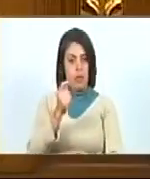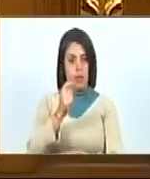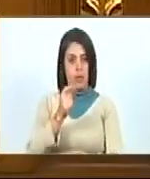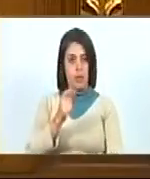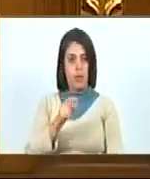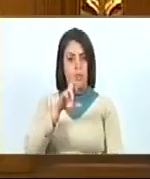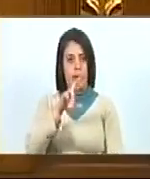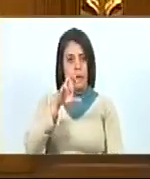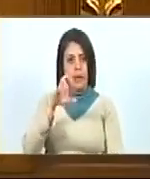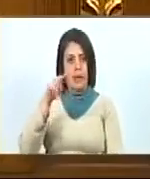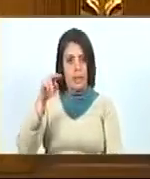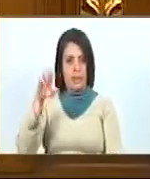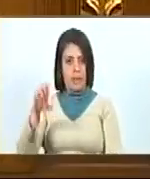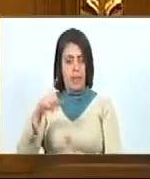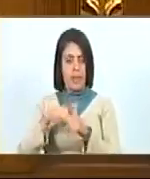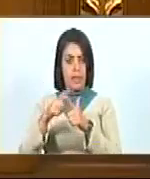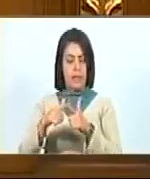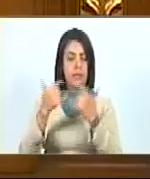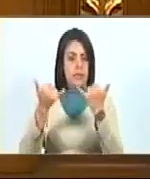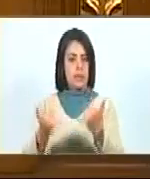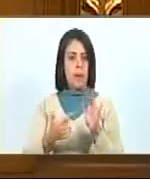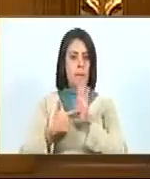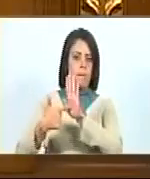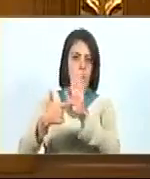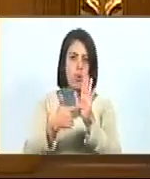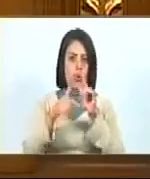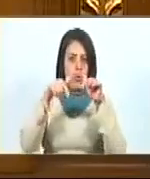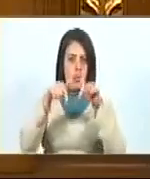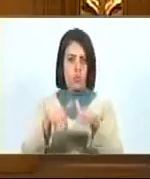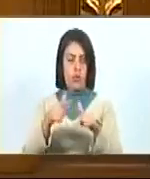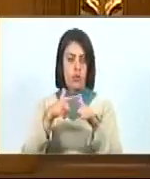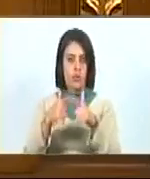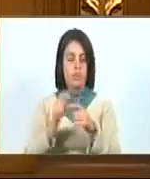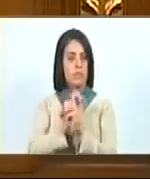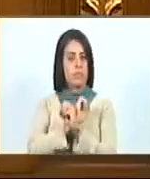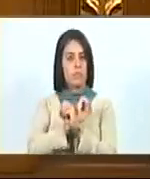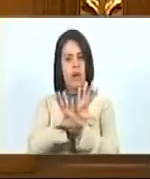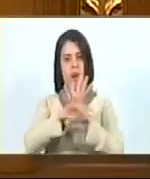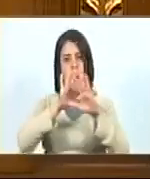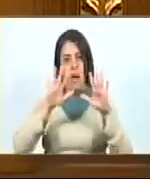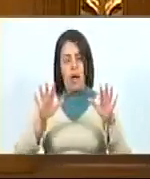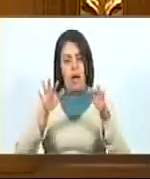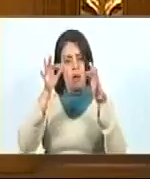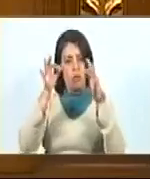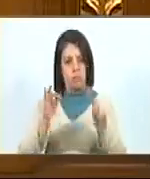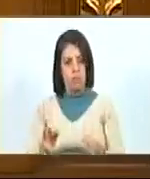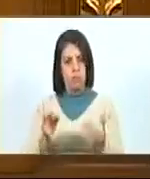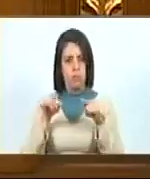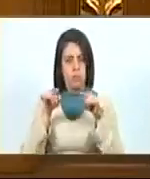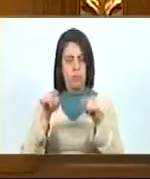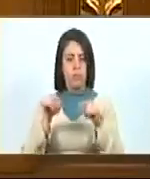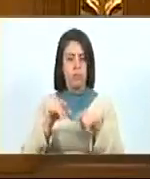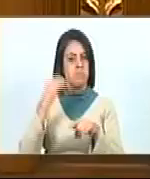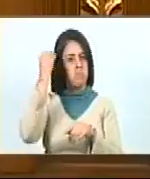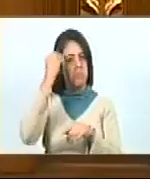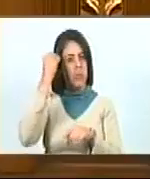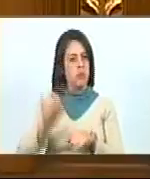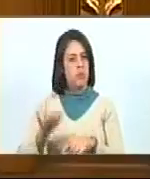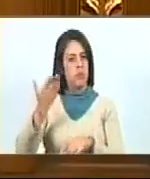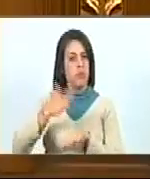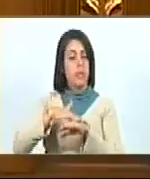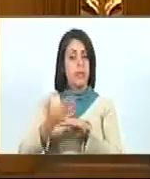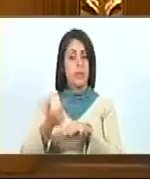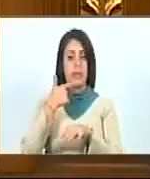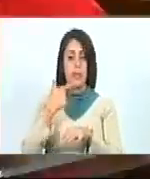René Coltat manifestó de manera clara y precisa, considero importante